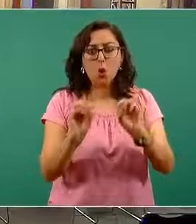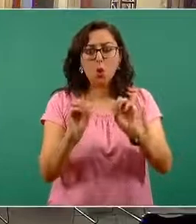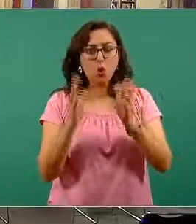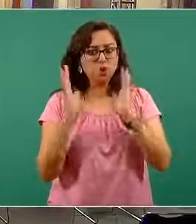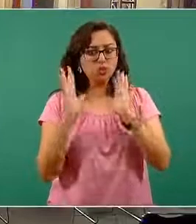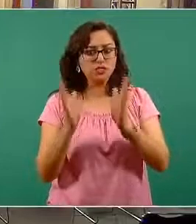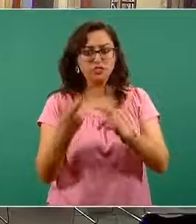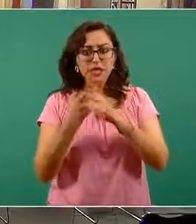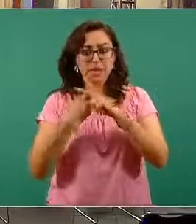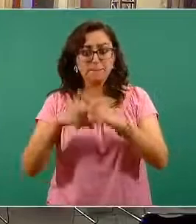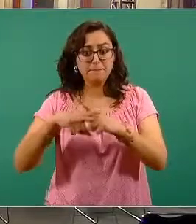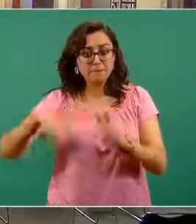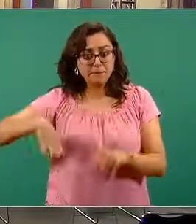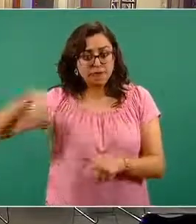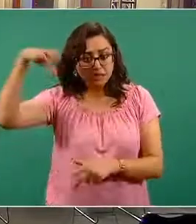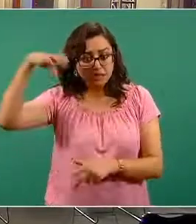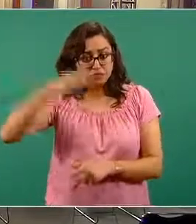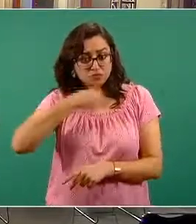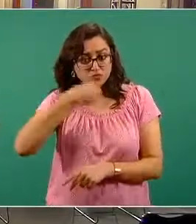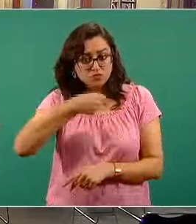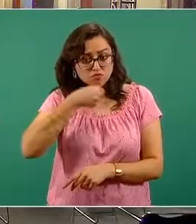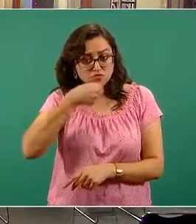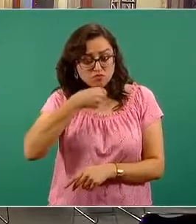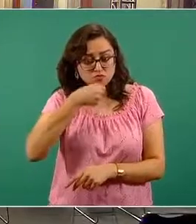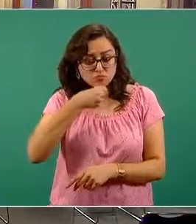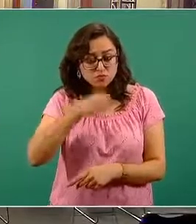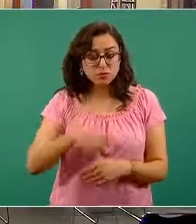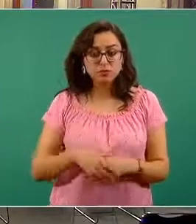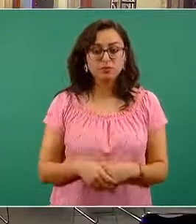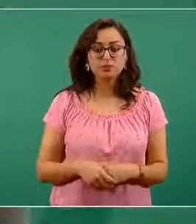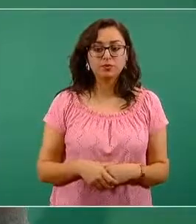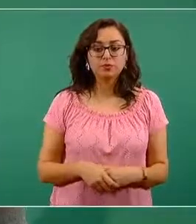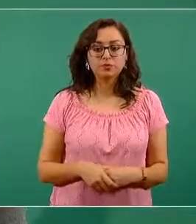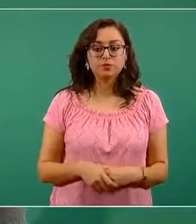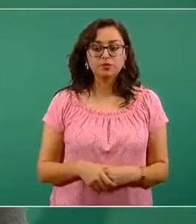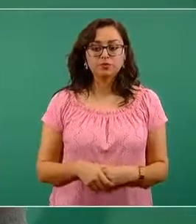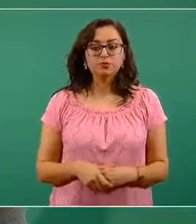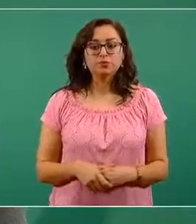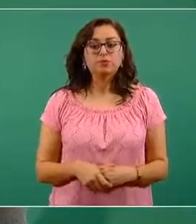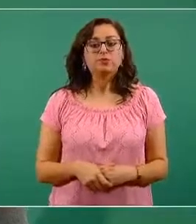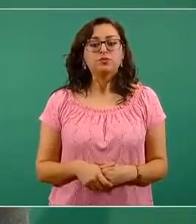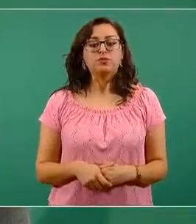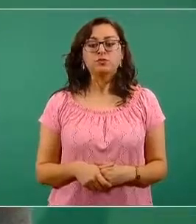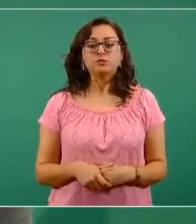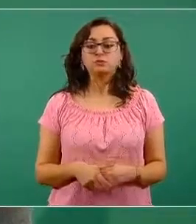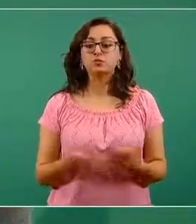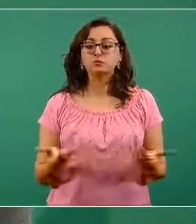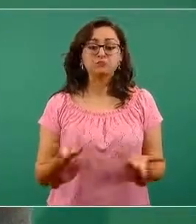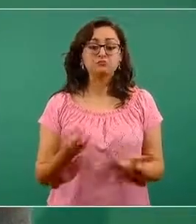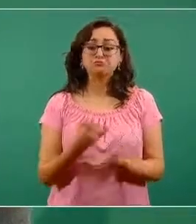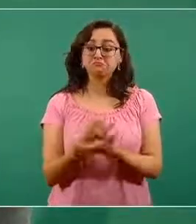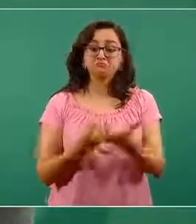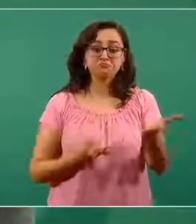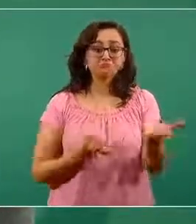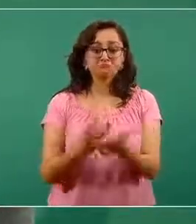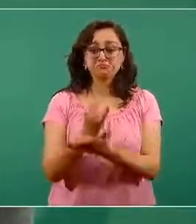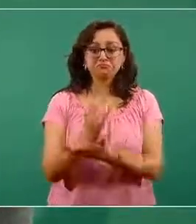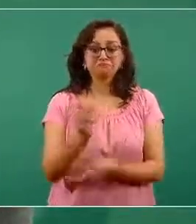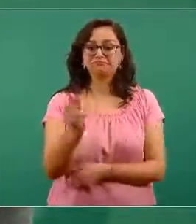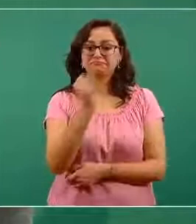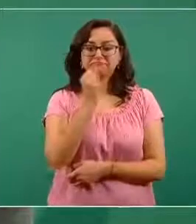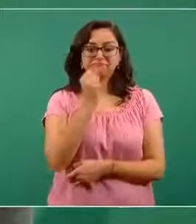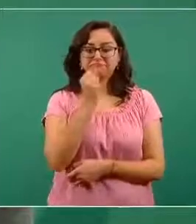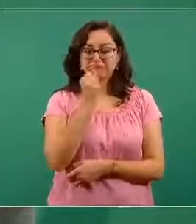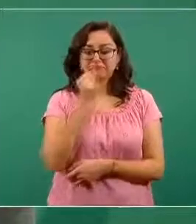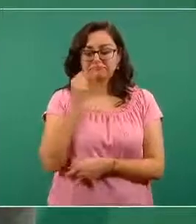Estas decisiones se están tomando en el seno del grupo operativo, pero me parece que va a